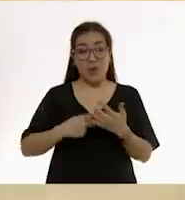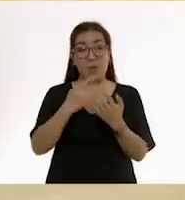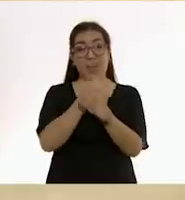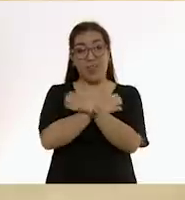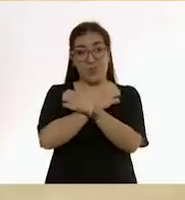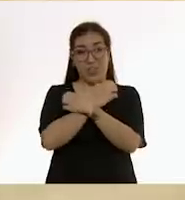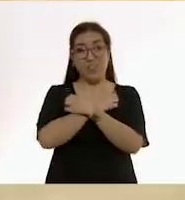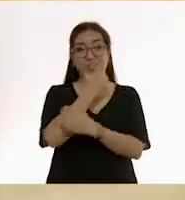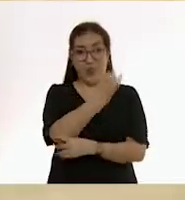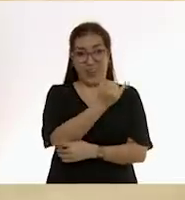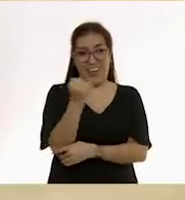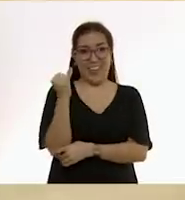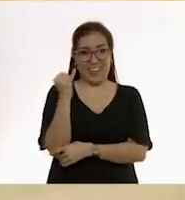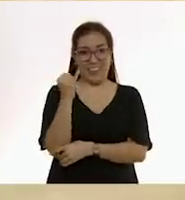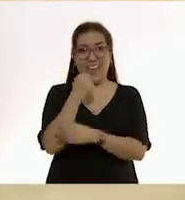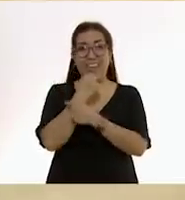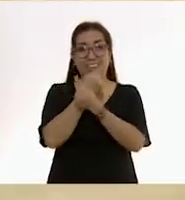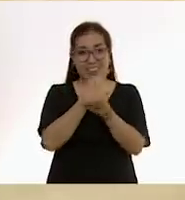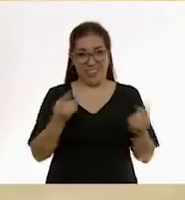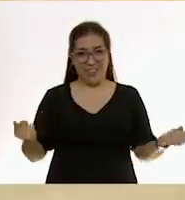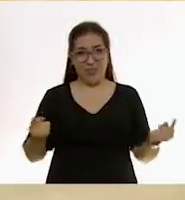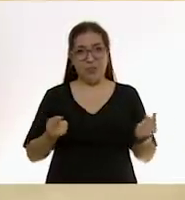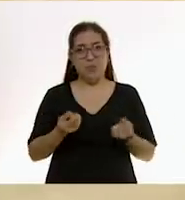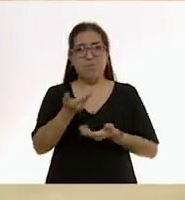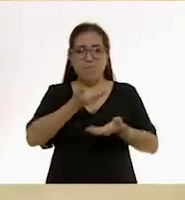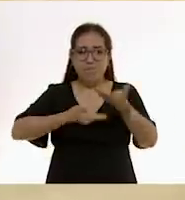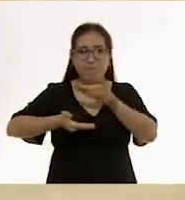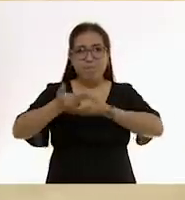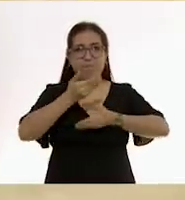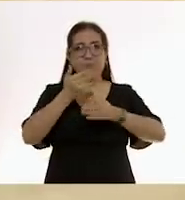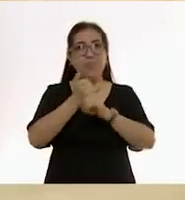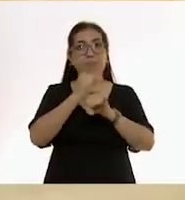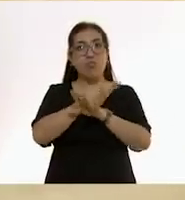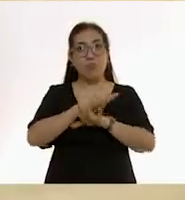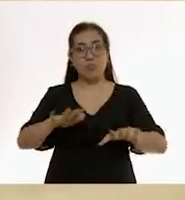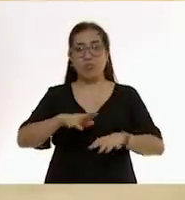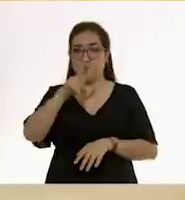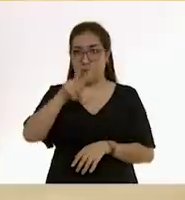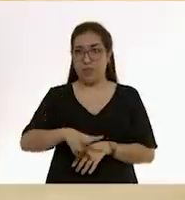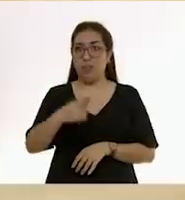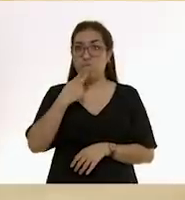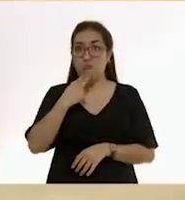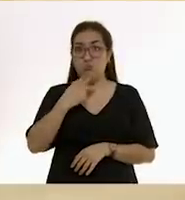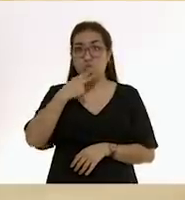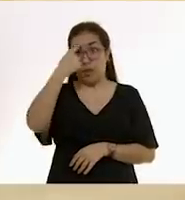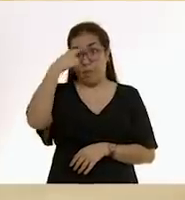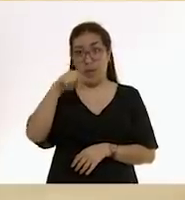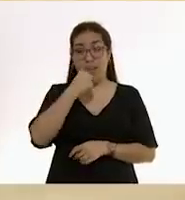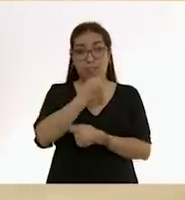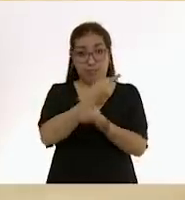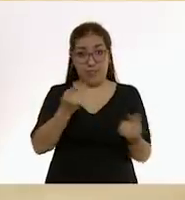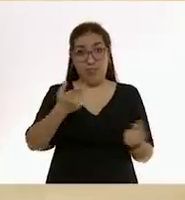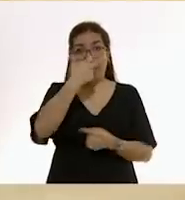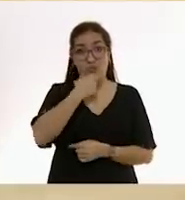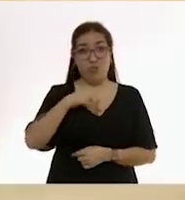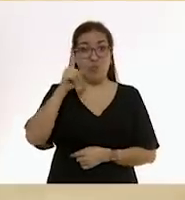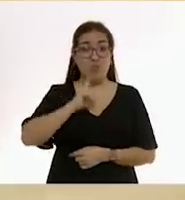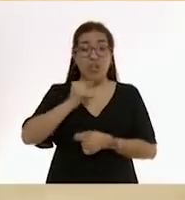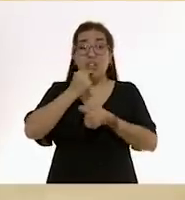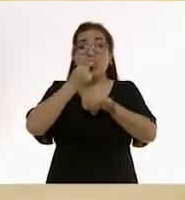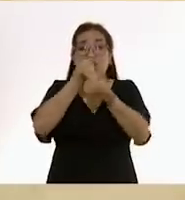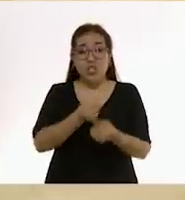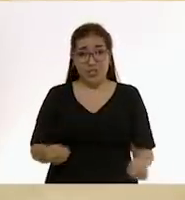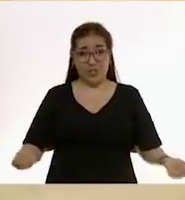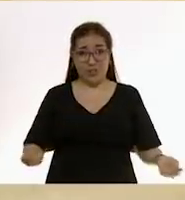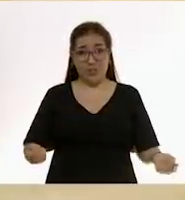Inicial, en donde vamos a compartir con ustedes información de gran utilidad para la crianza de las niñas y de los niños más pequeños.